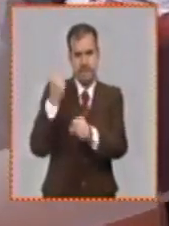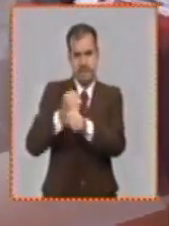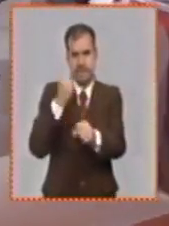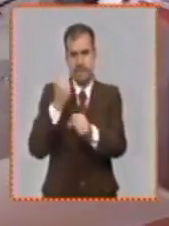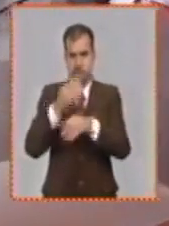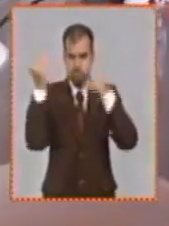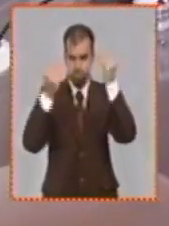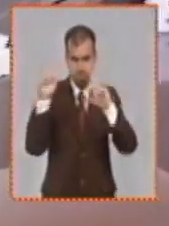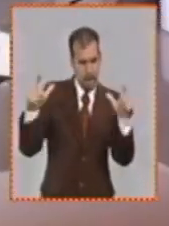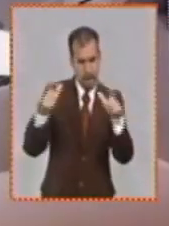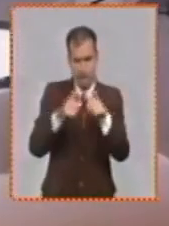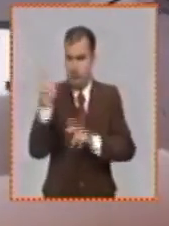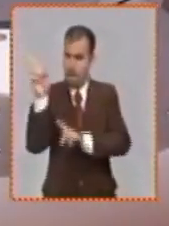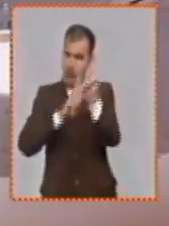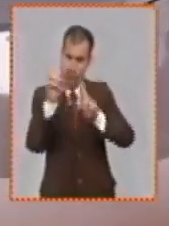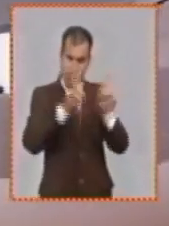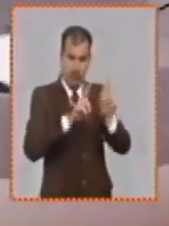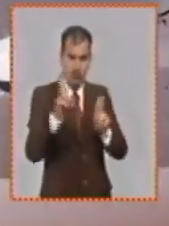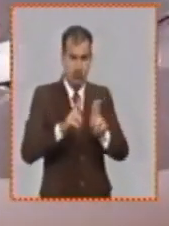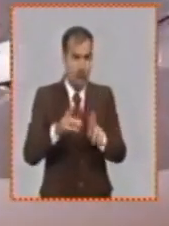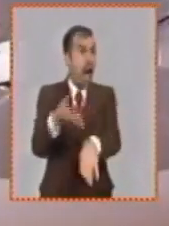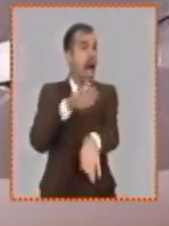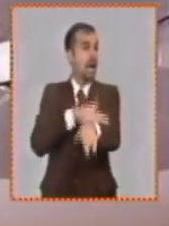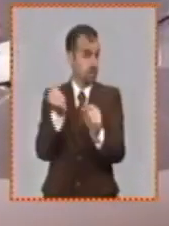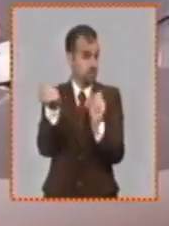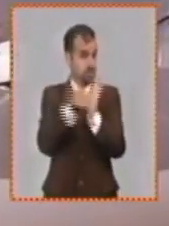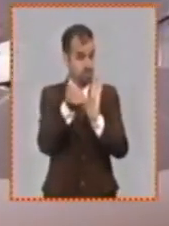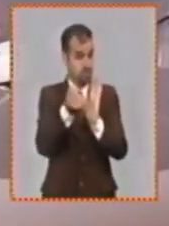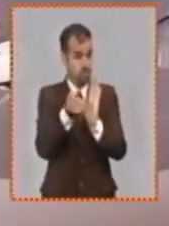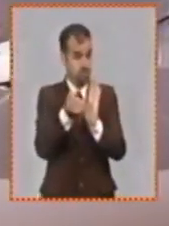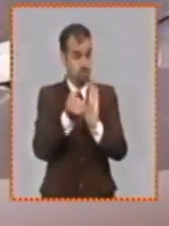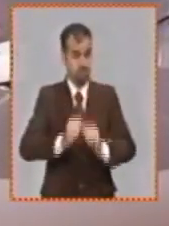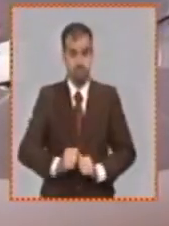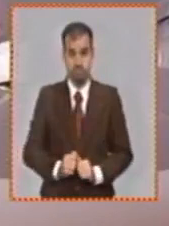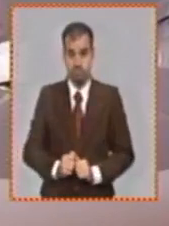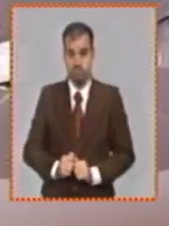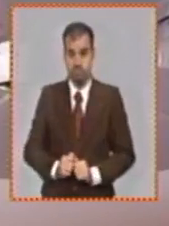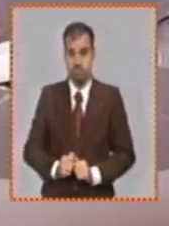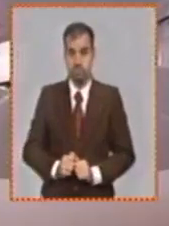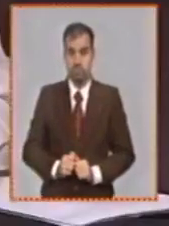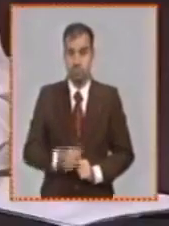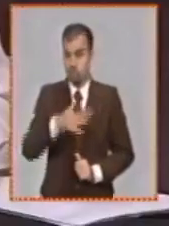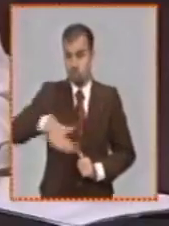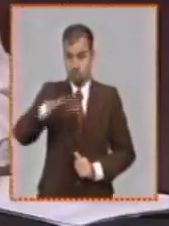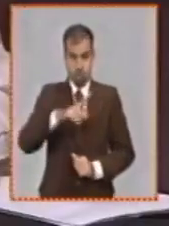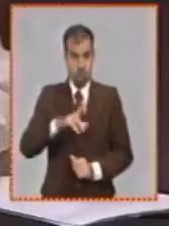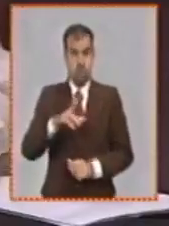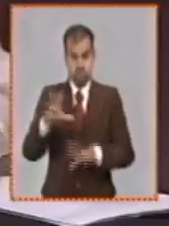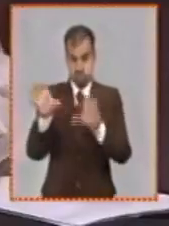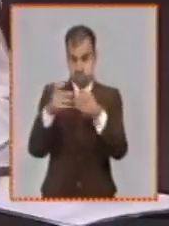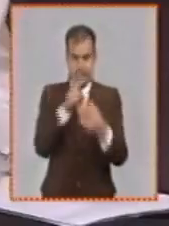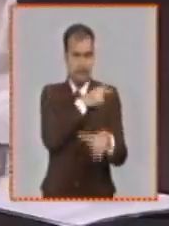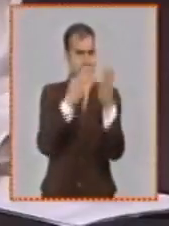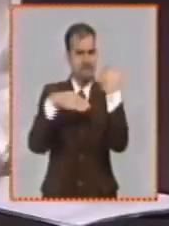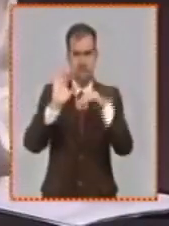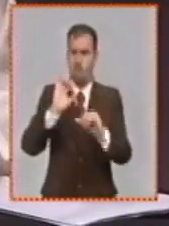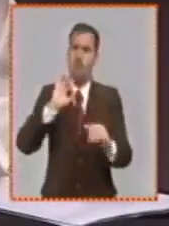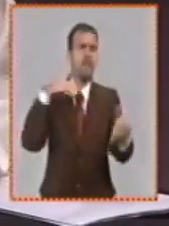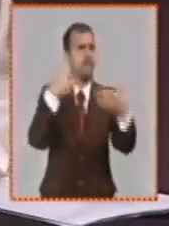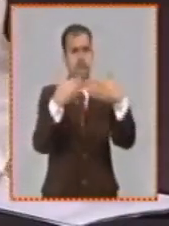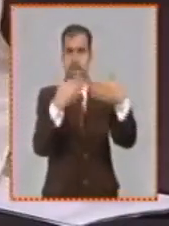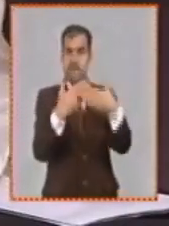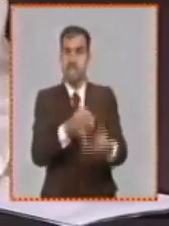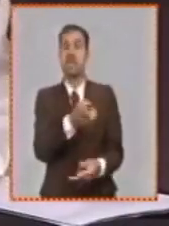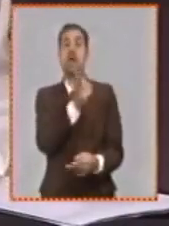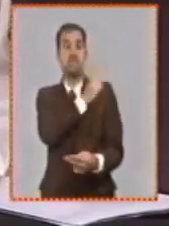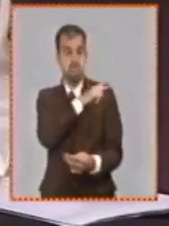existió en su aprobación desde el anuncio de la medida ha sido un trabajo arduo de todas las entidades que tienen estas facultades sea en ministerio y